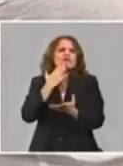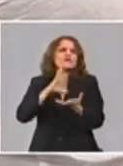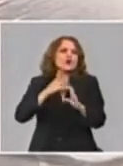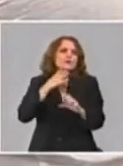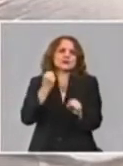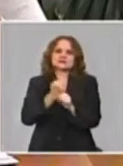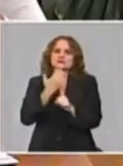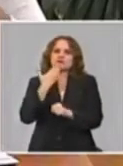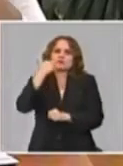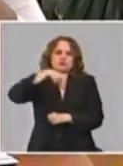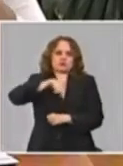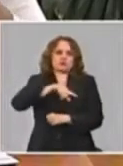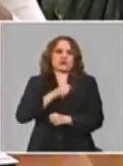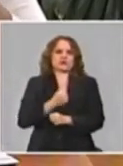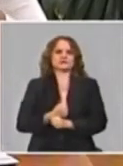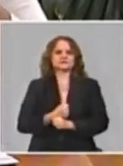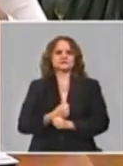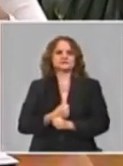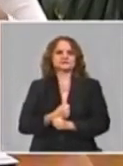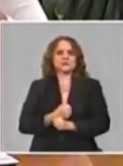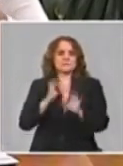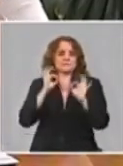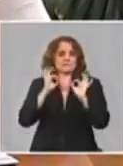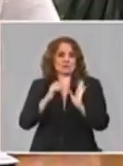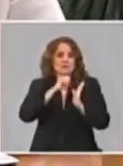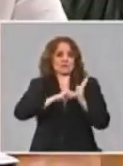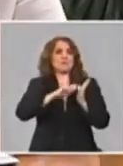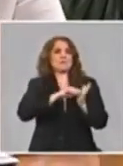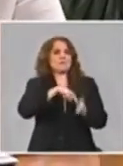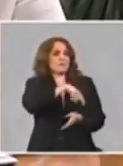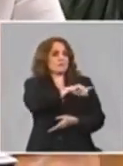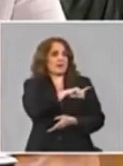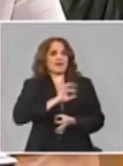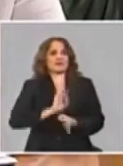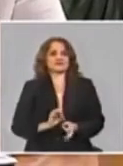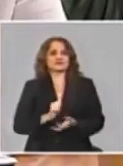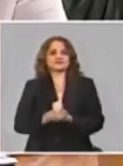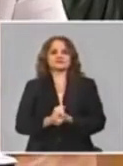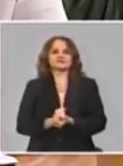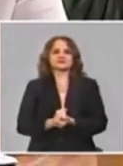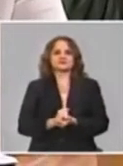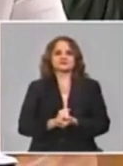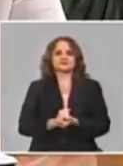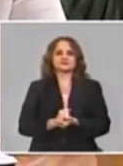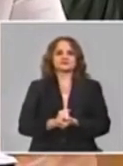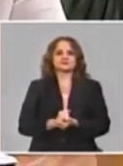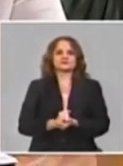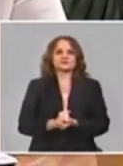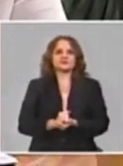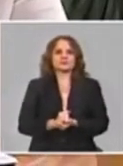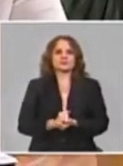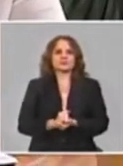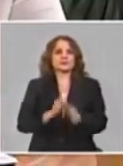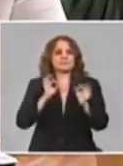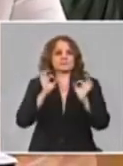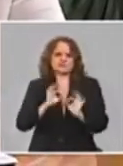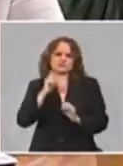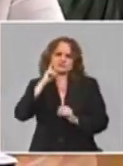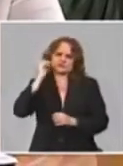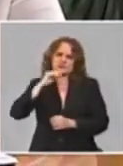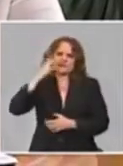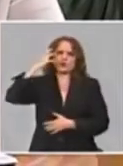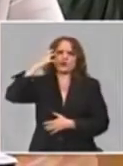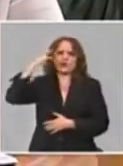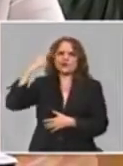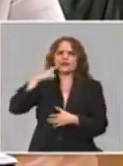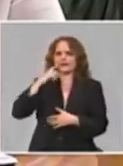creo el propio el propio plan y la forma en que no solo el gobierno por supuesto con el plan sino la